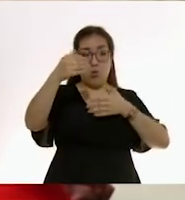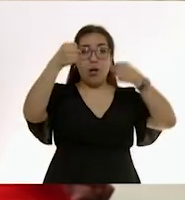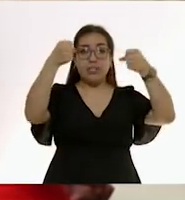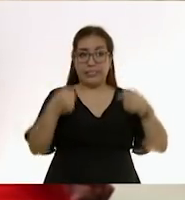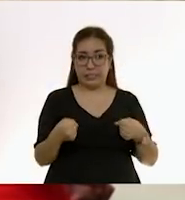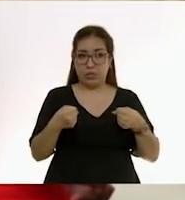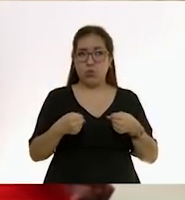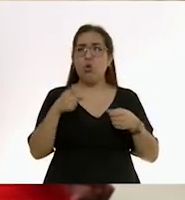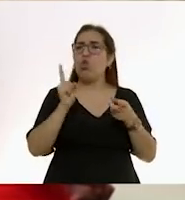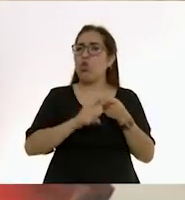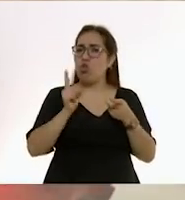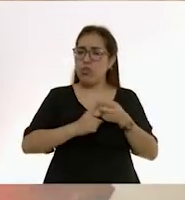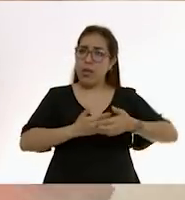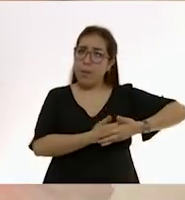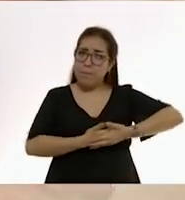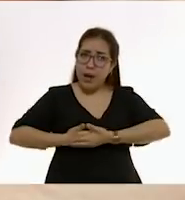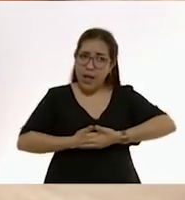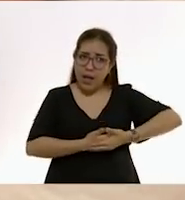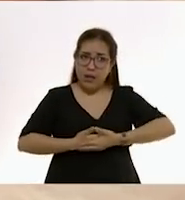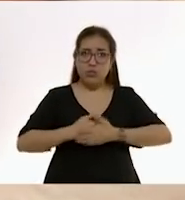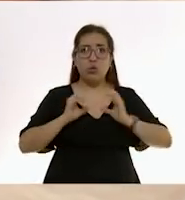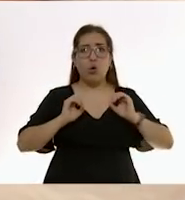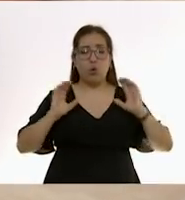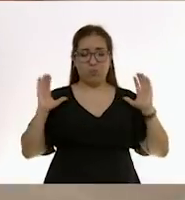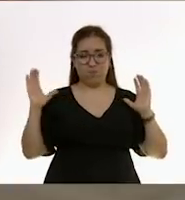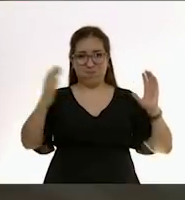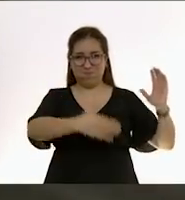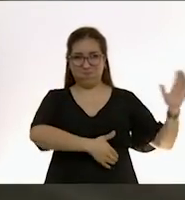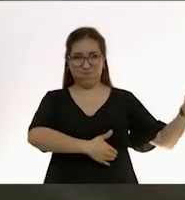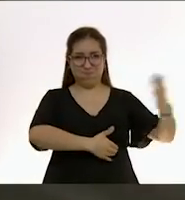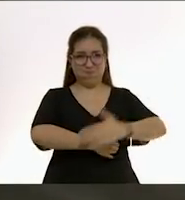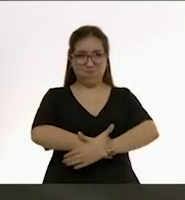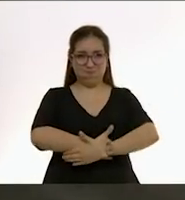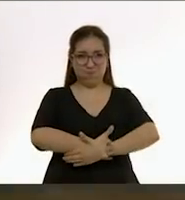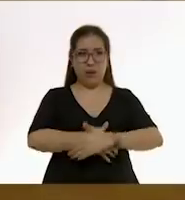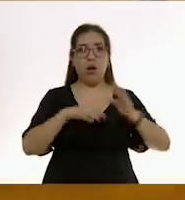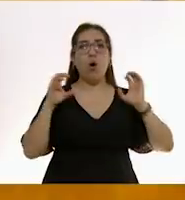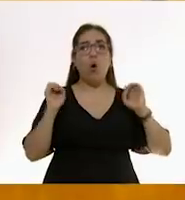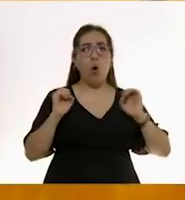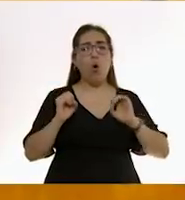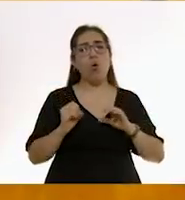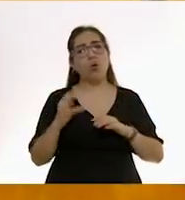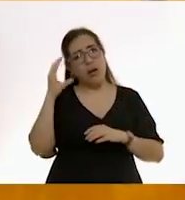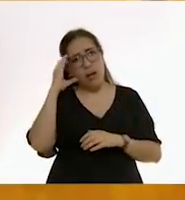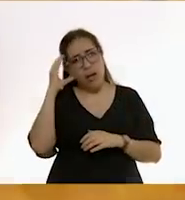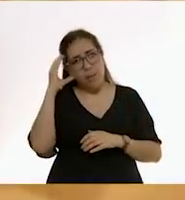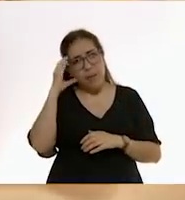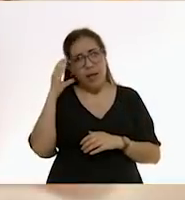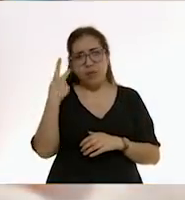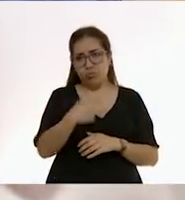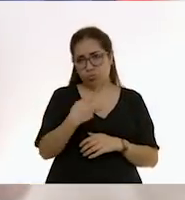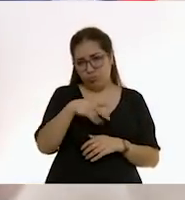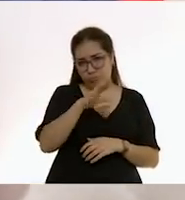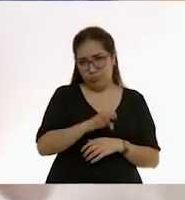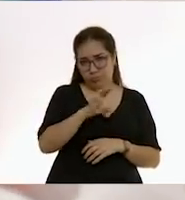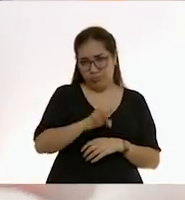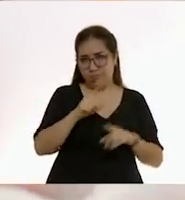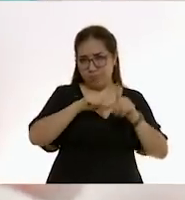siestas son tus brazos, un fular bien utilizado, bien puesto, una cuna, un moisés, un bambineto,